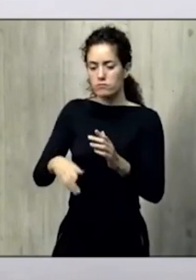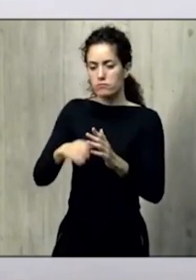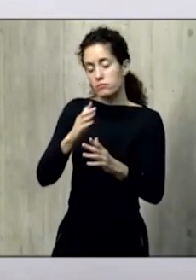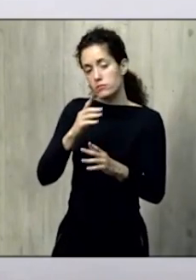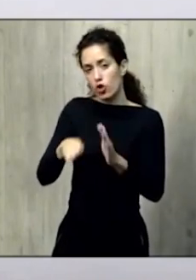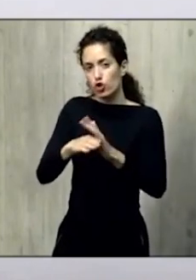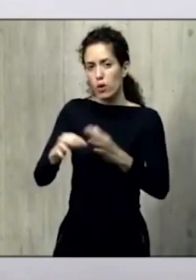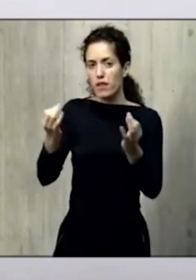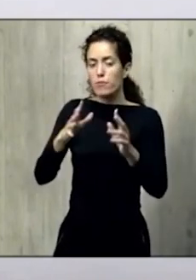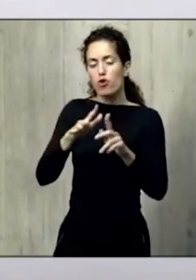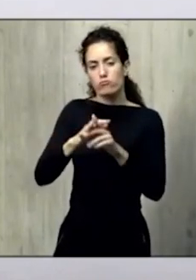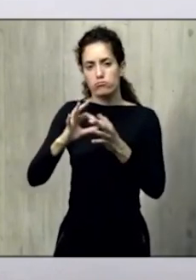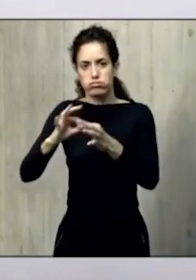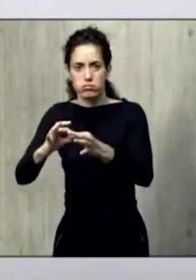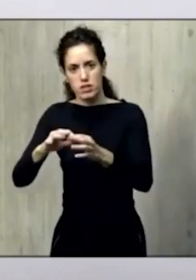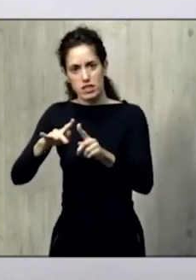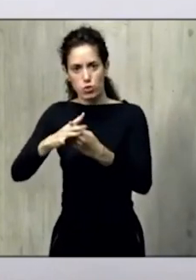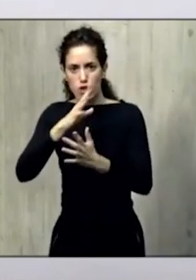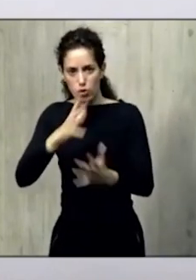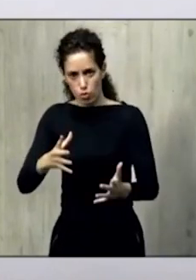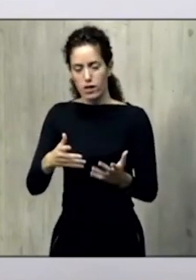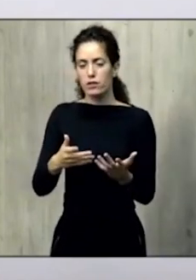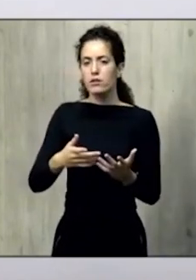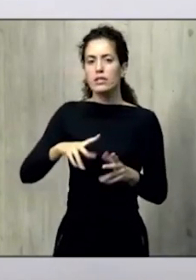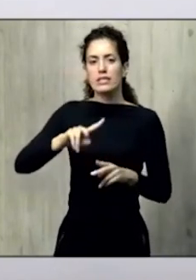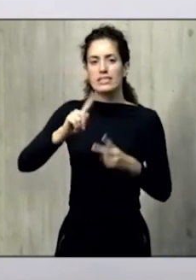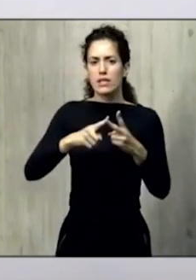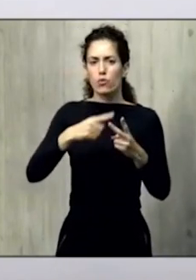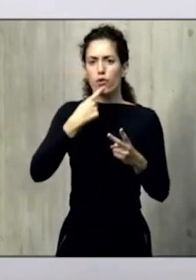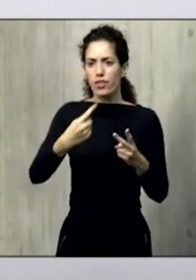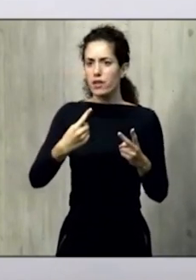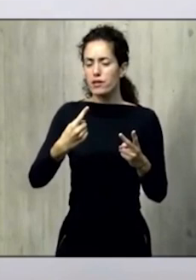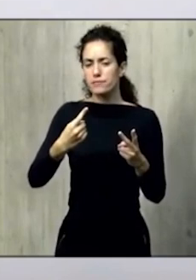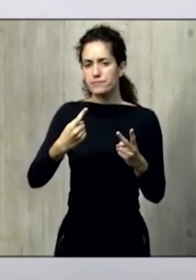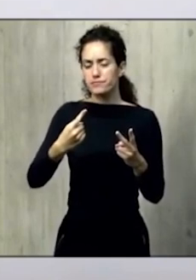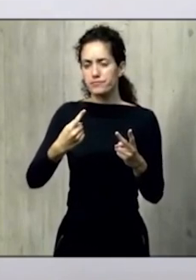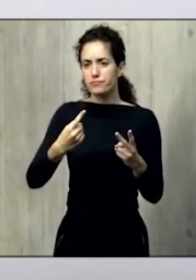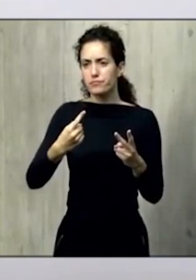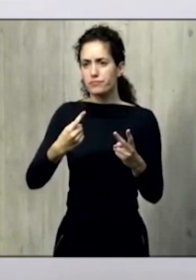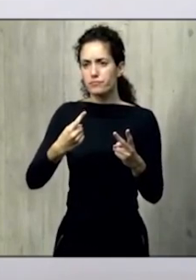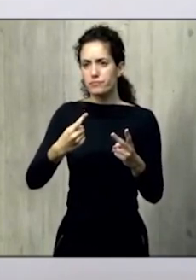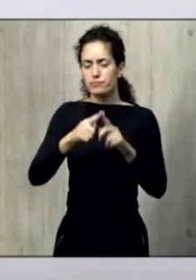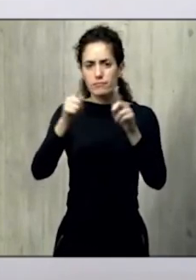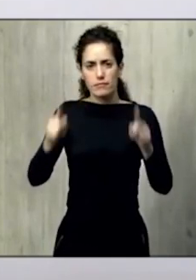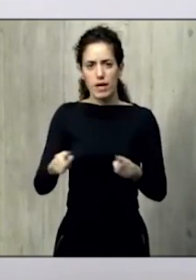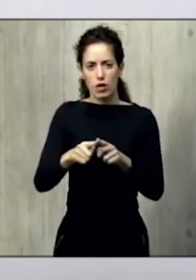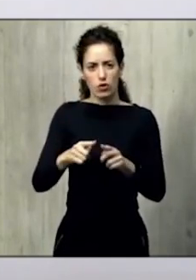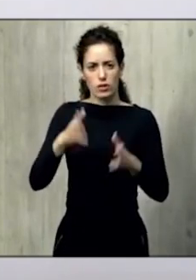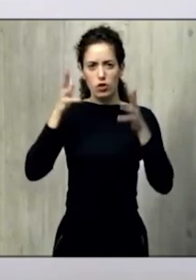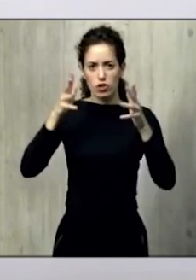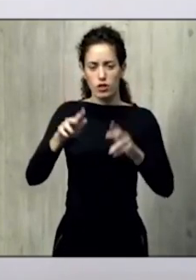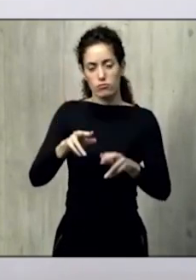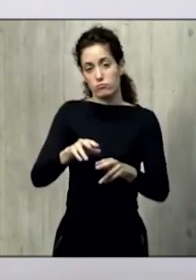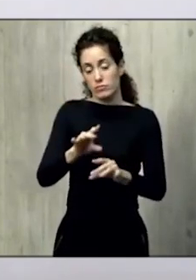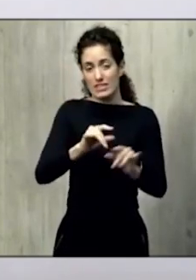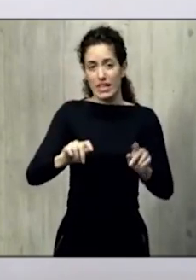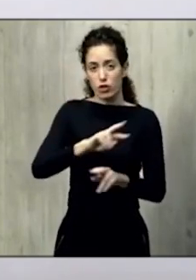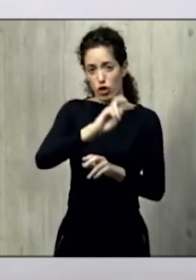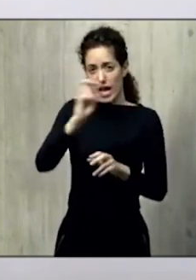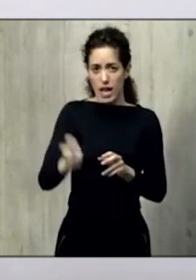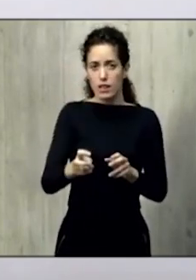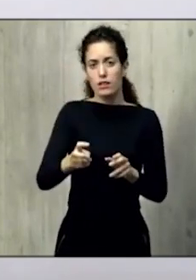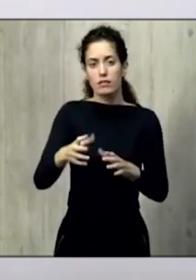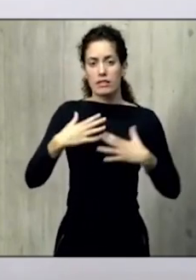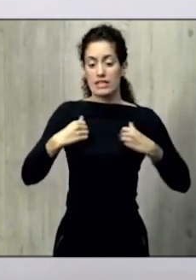a las circunstancias actuales. Y, en segundo lugar, también decir e indicar que en el marco del Consejo Interterritorial de Sanidad, pues